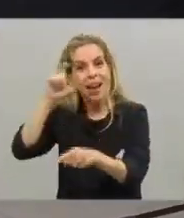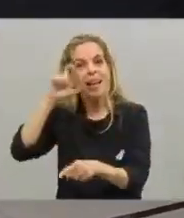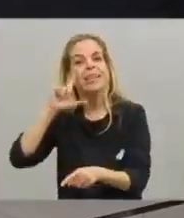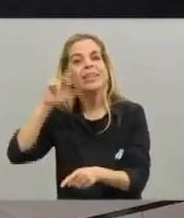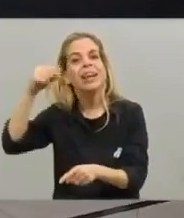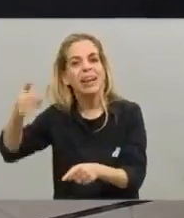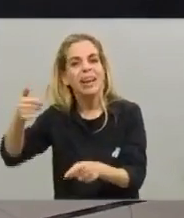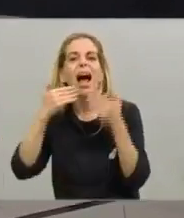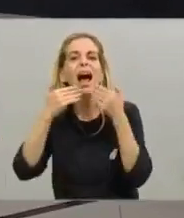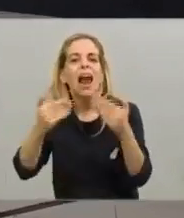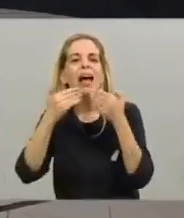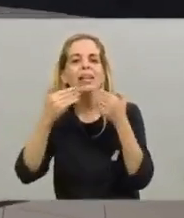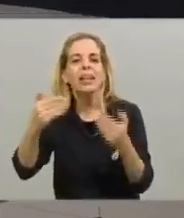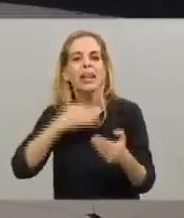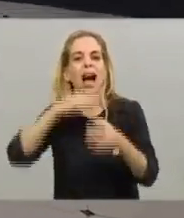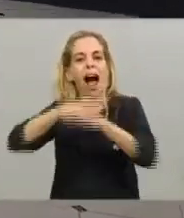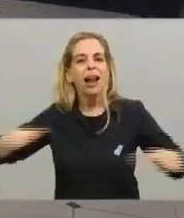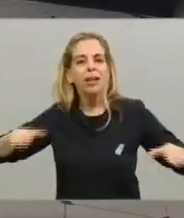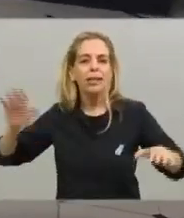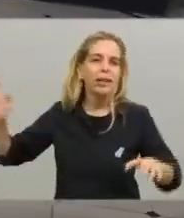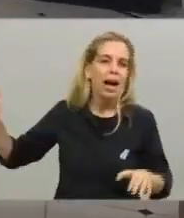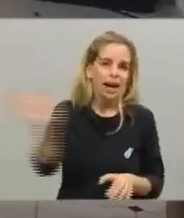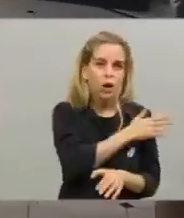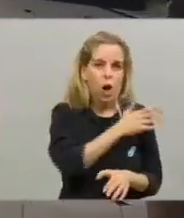a todos y todas. Muchas gracias.